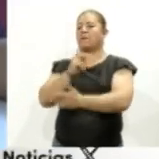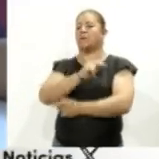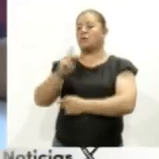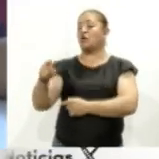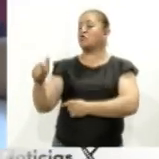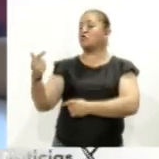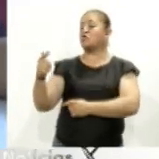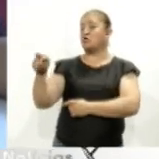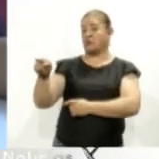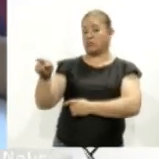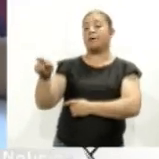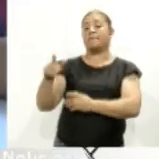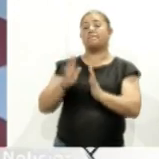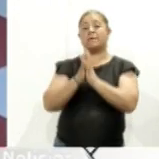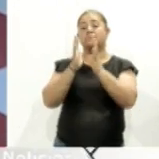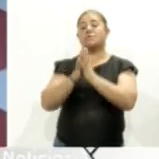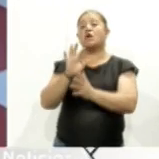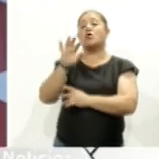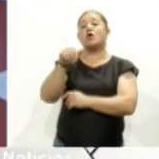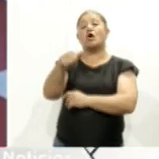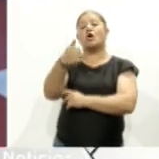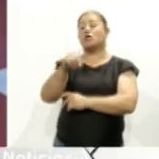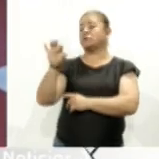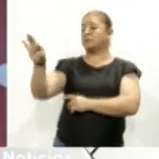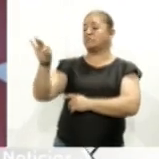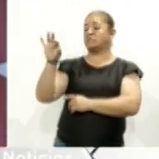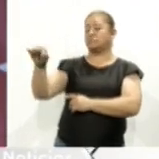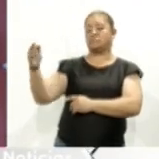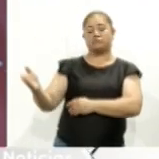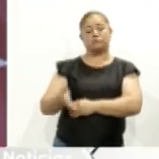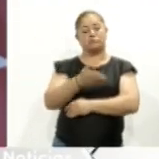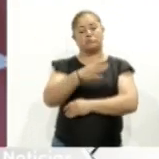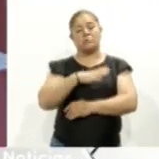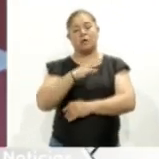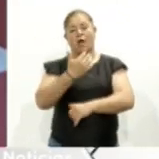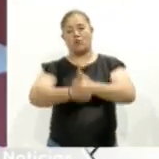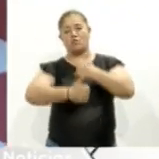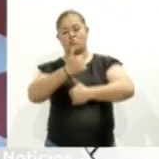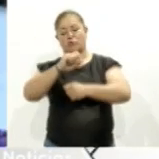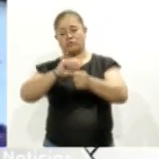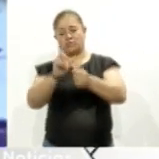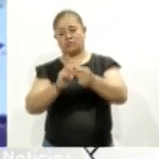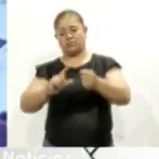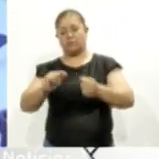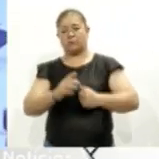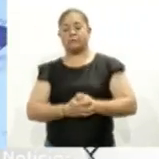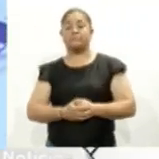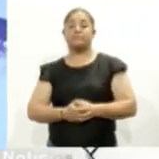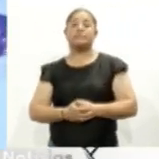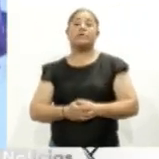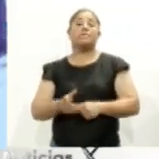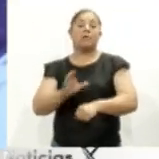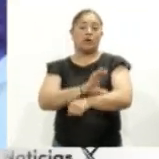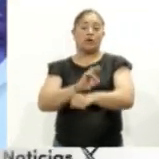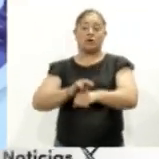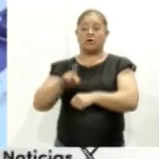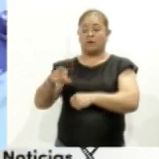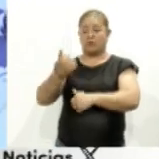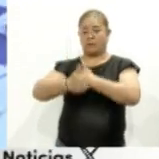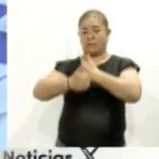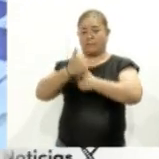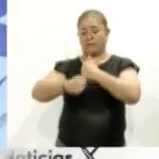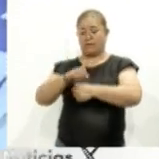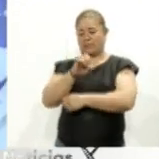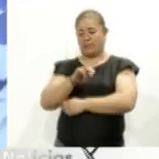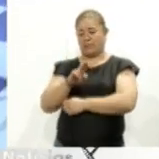seleccionados estatales que tendrán presencia en fase macro regional de Juegos Nacionales. Para el coordinador de la competencia